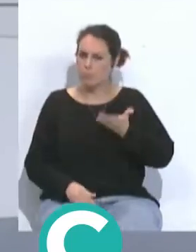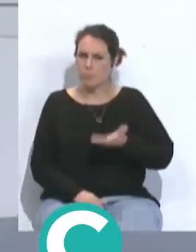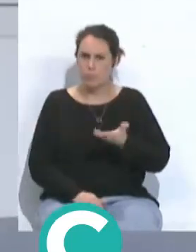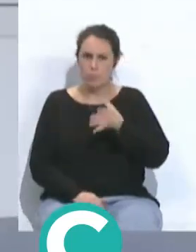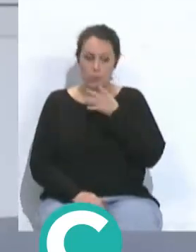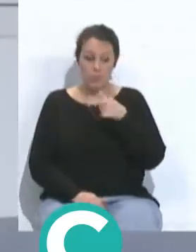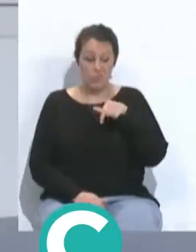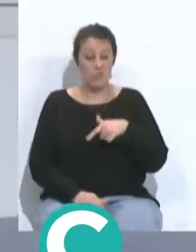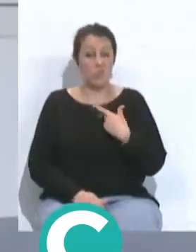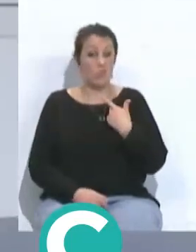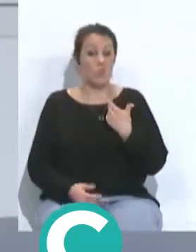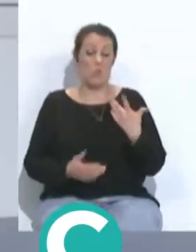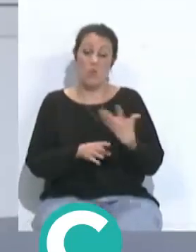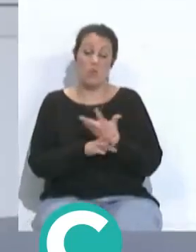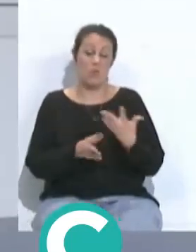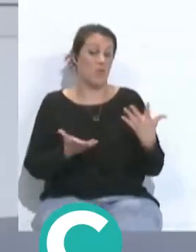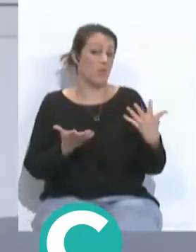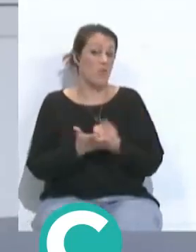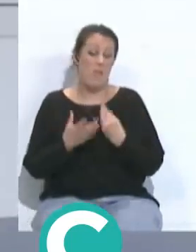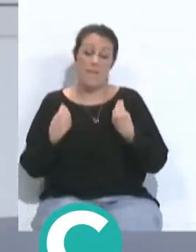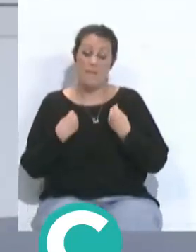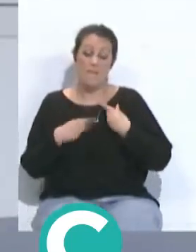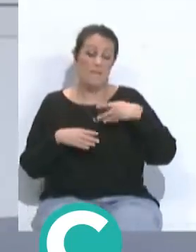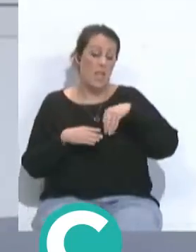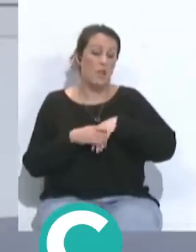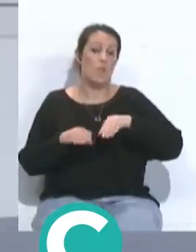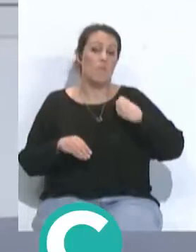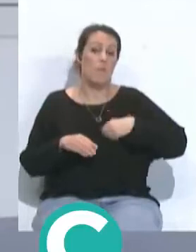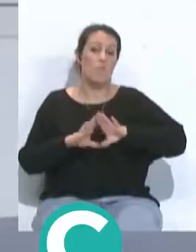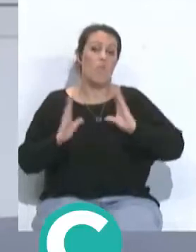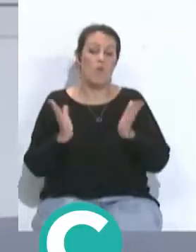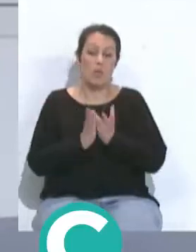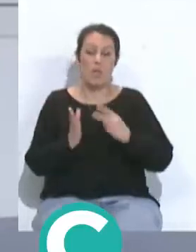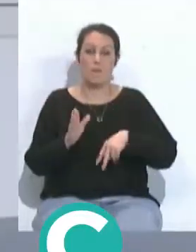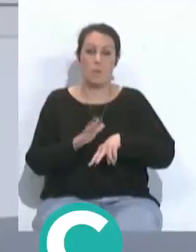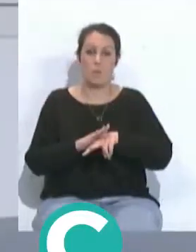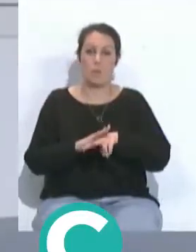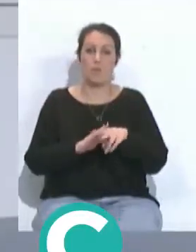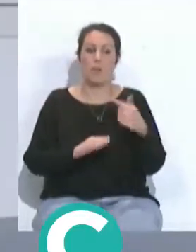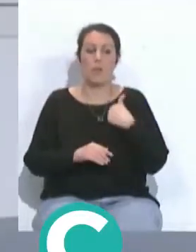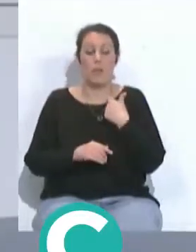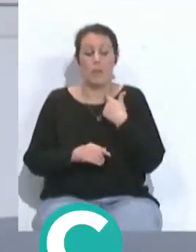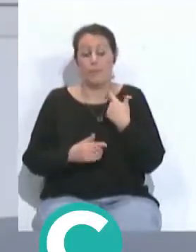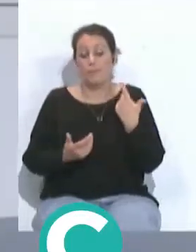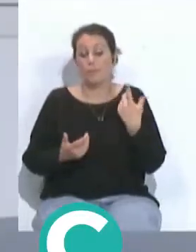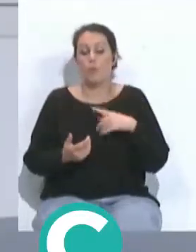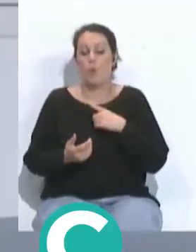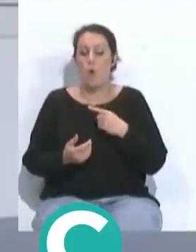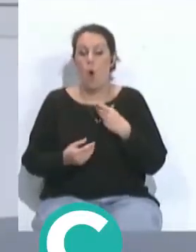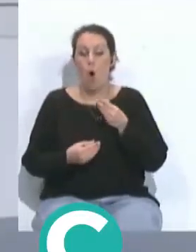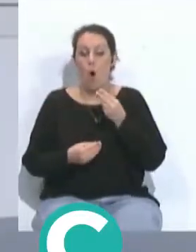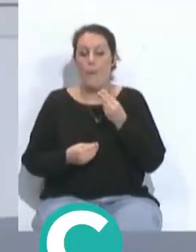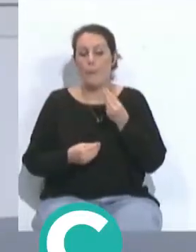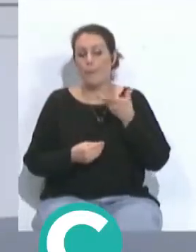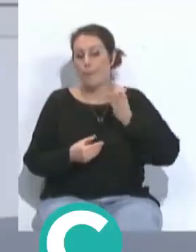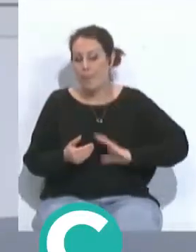en esto nos jugamos todos los que vivimos dentro de lo que es el mundo del fútbol y como quien dice comemos gracias al